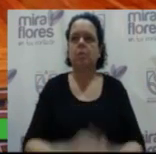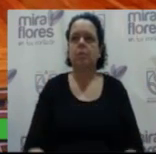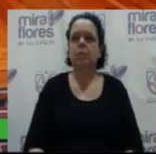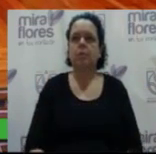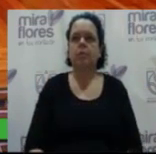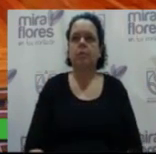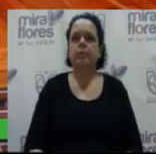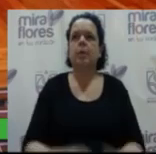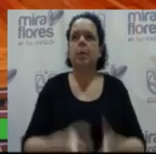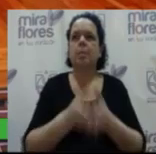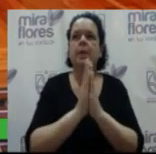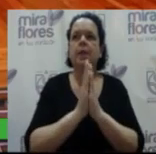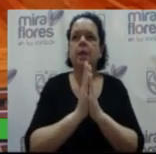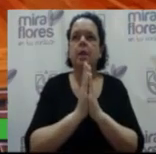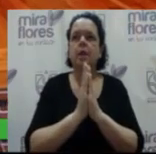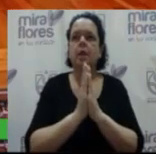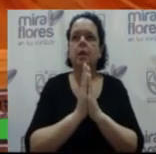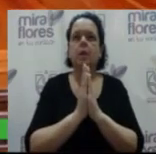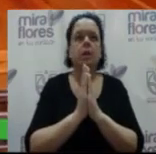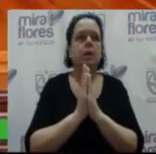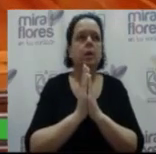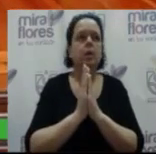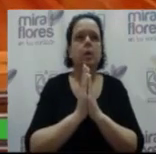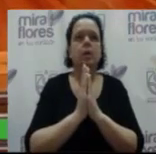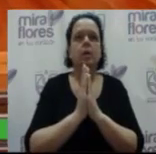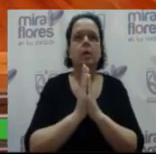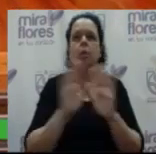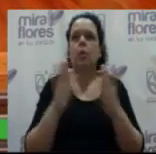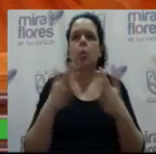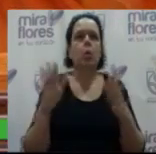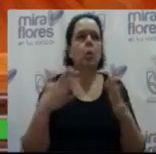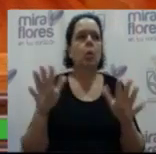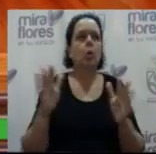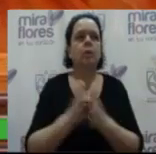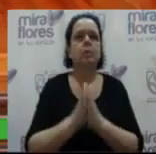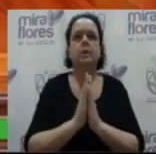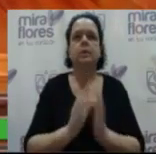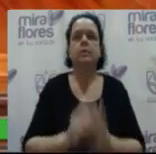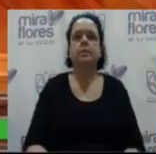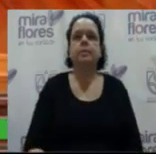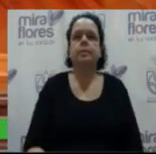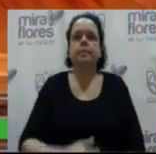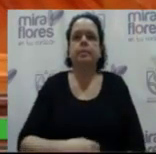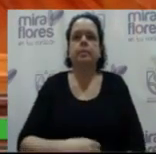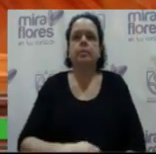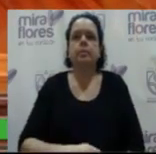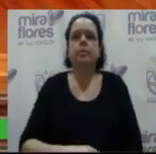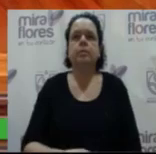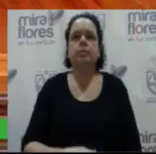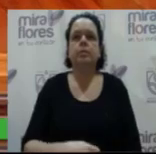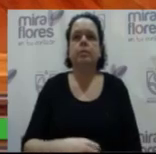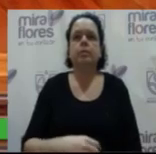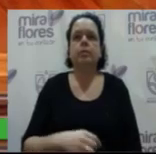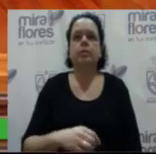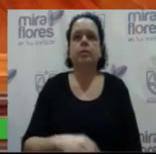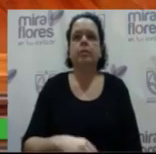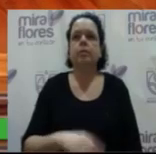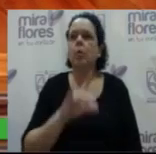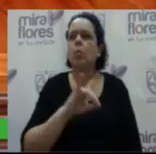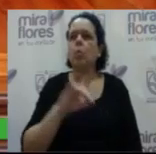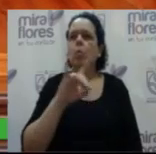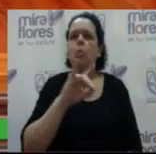¿Algún pedido por escrito en la Secretaría General? Ningún pedido, señor alcalde. Muy bien, ofrezco el uso de la palabra, si hubiese algún